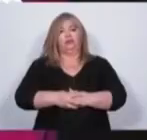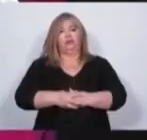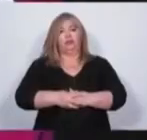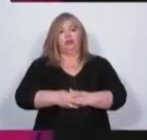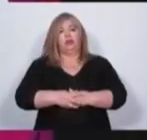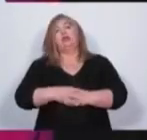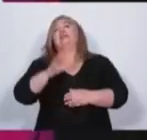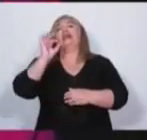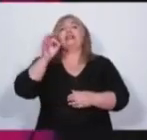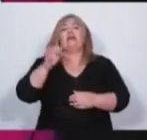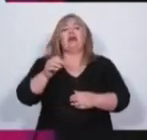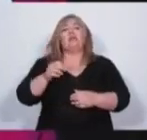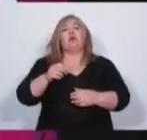mayor de Noelia Barbellito. Gracias. Gracias. Gracias. Gracias.